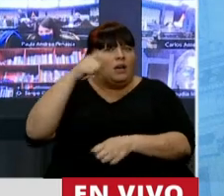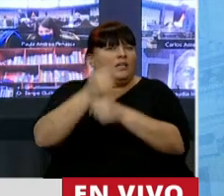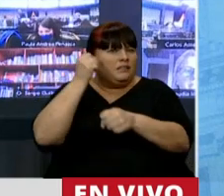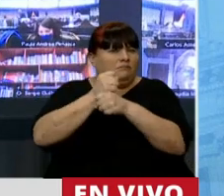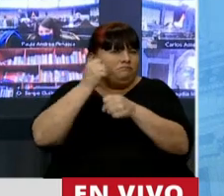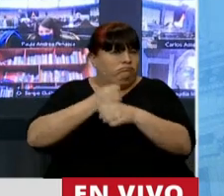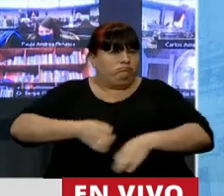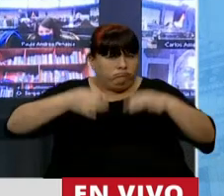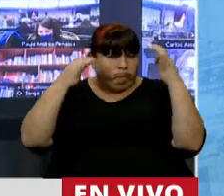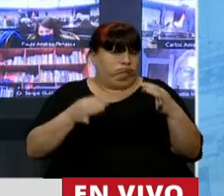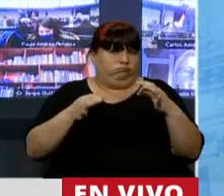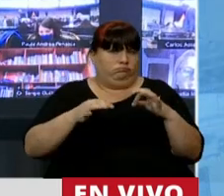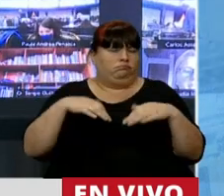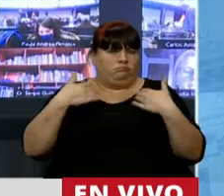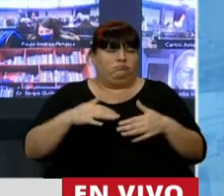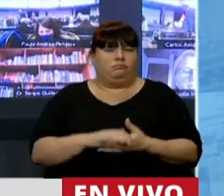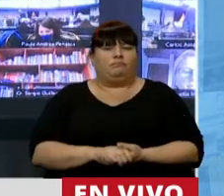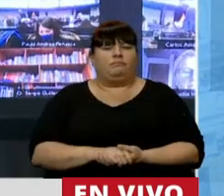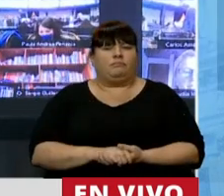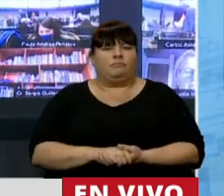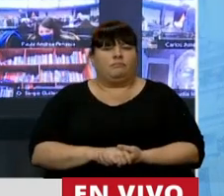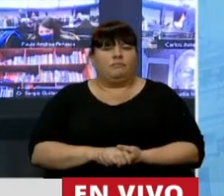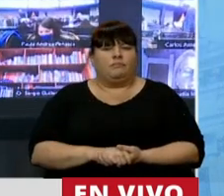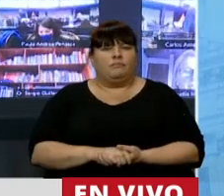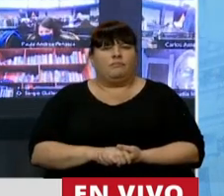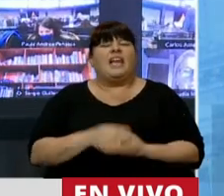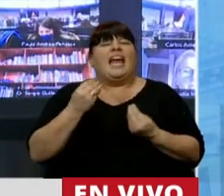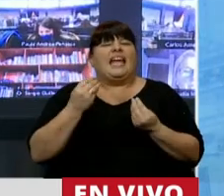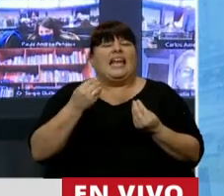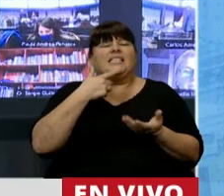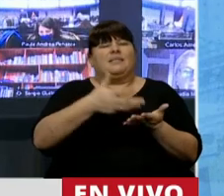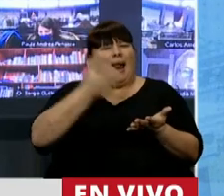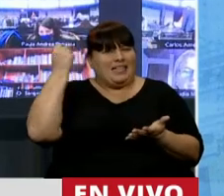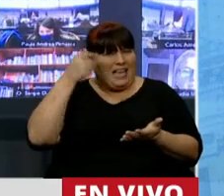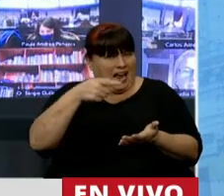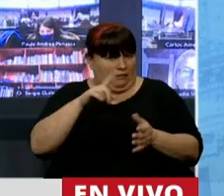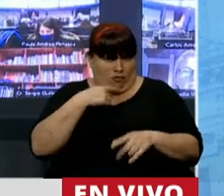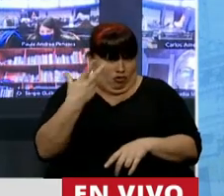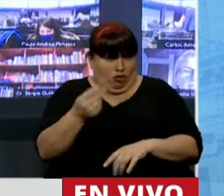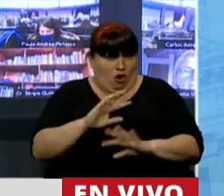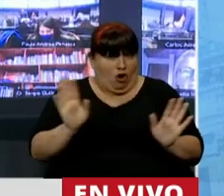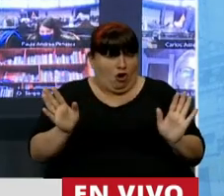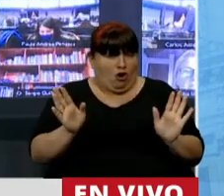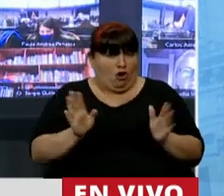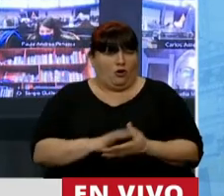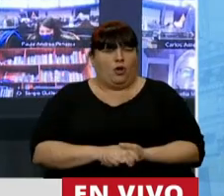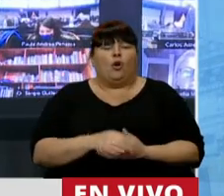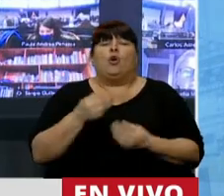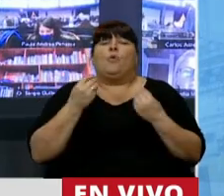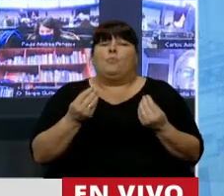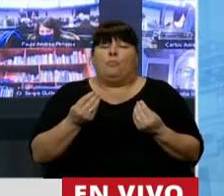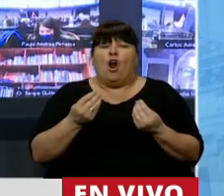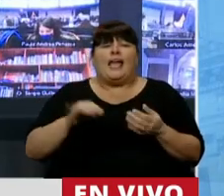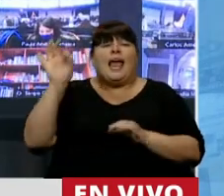seriamente y mucho. ¿Que es confiscatorio? Digo que no, porque